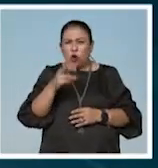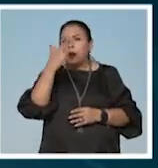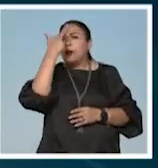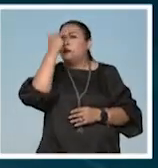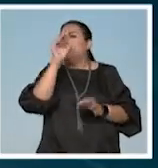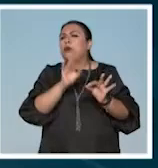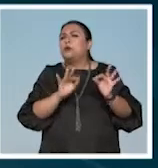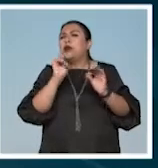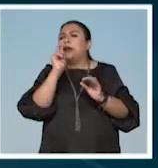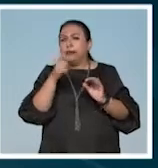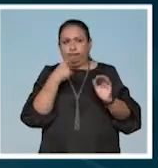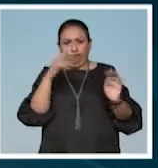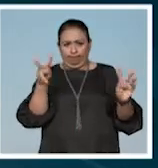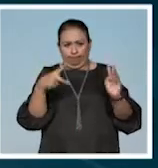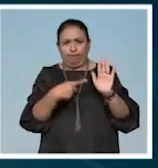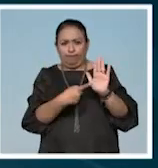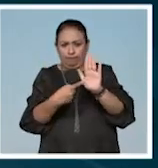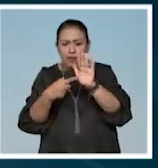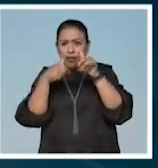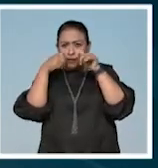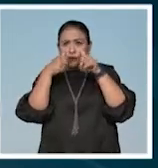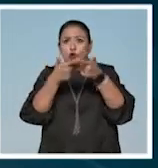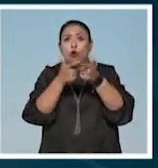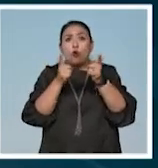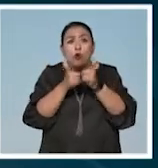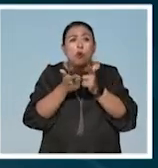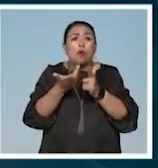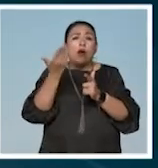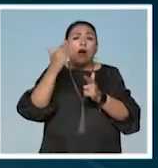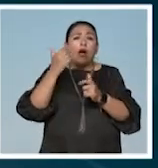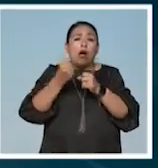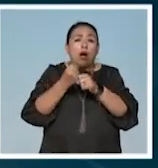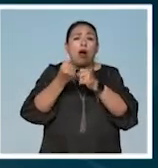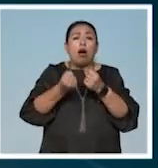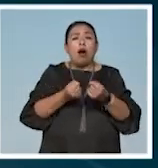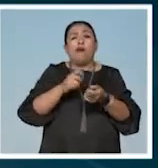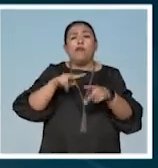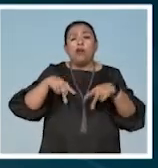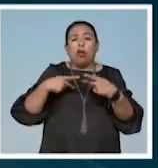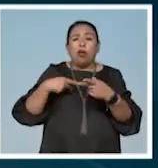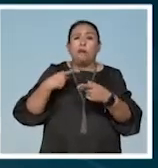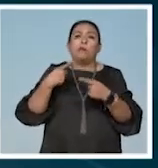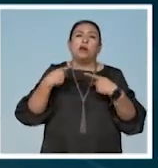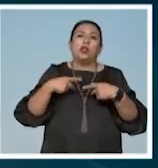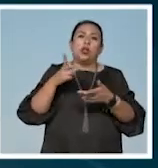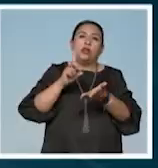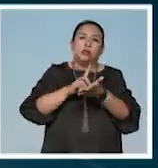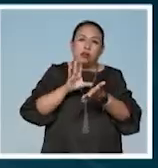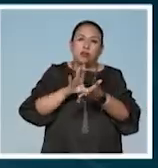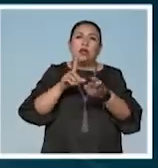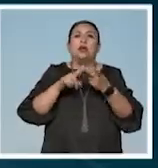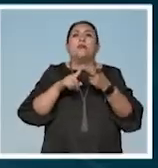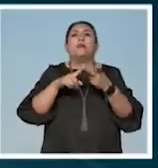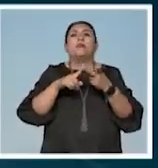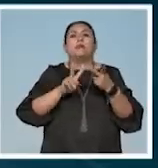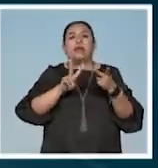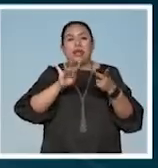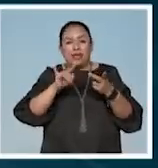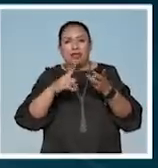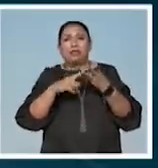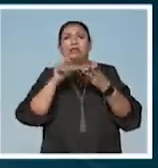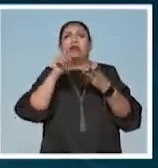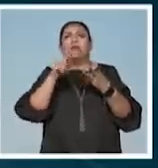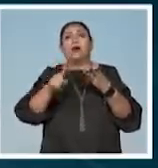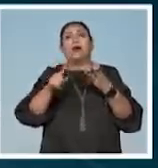principal es para darle visibilidad y atención a grupos que han sido vulnerados como personas con discapacidades como quienes que viven con VIH y